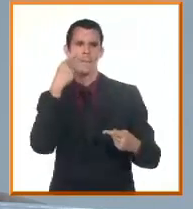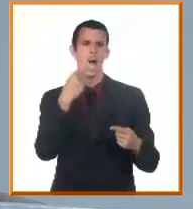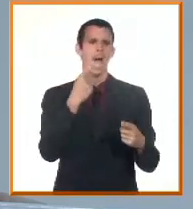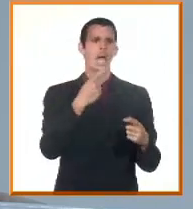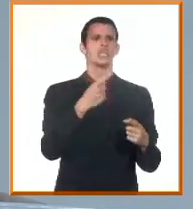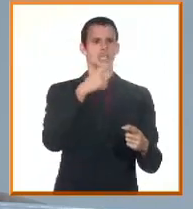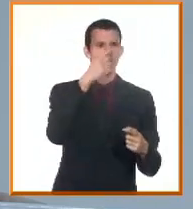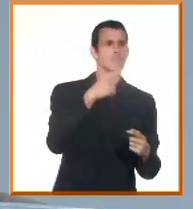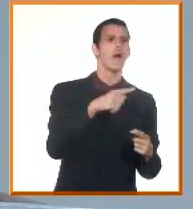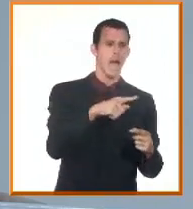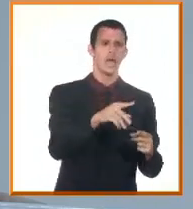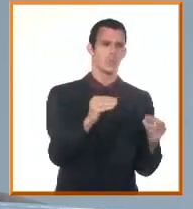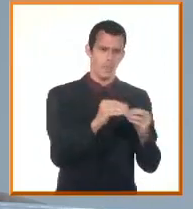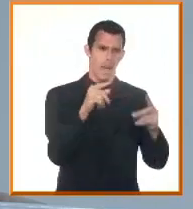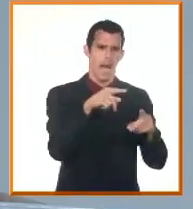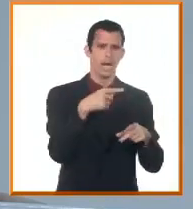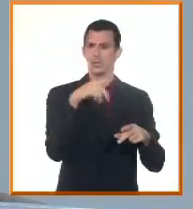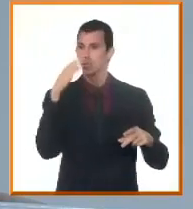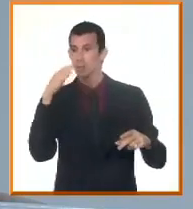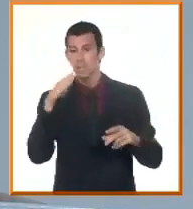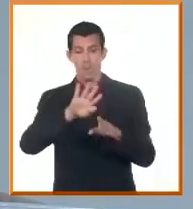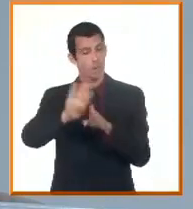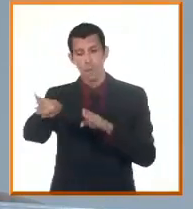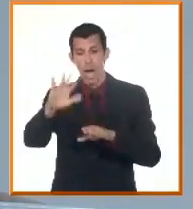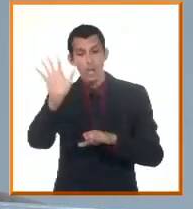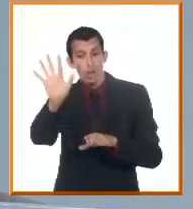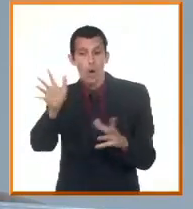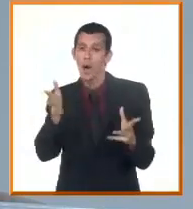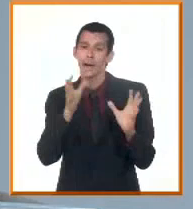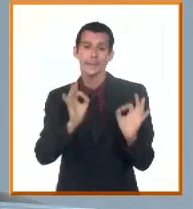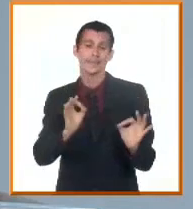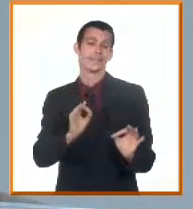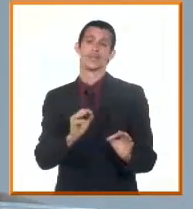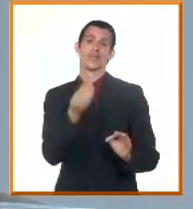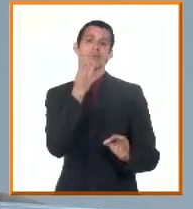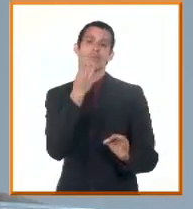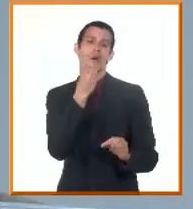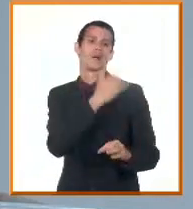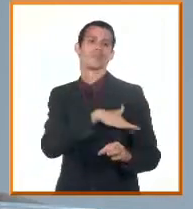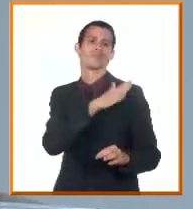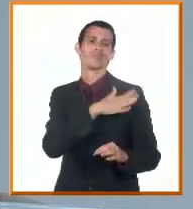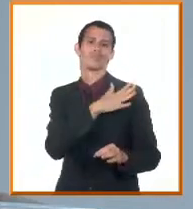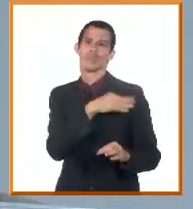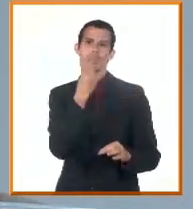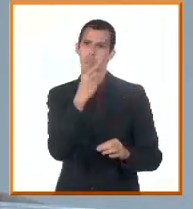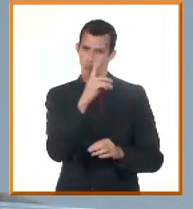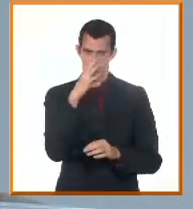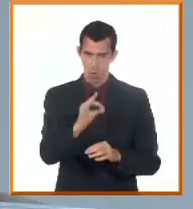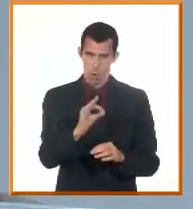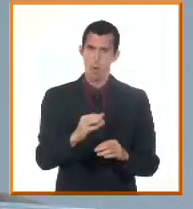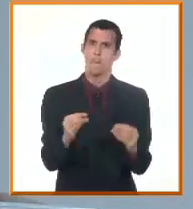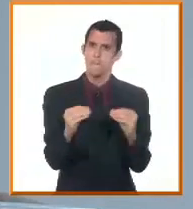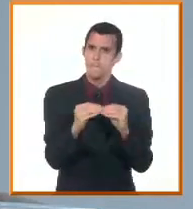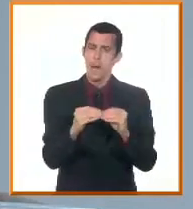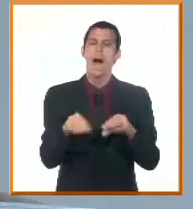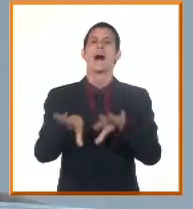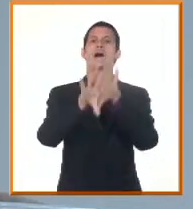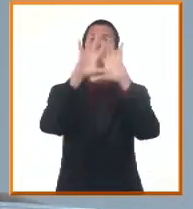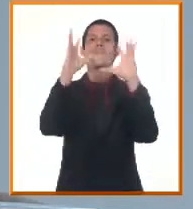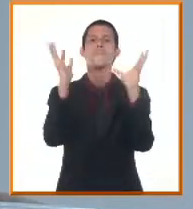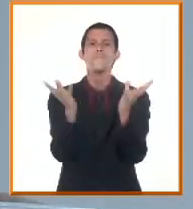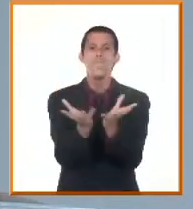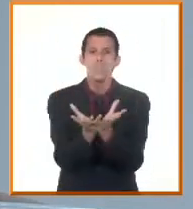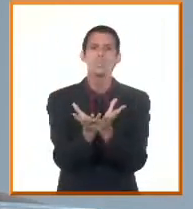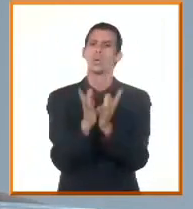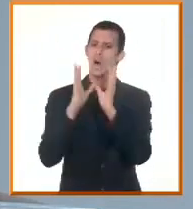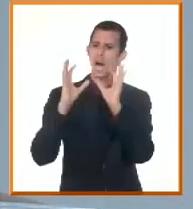algunos casos, pero que todavía no son suficientes, no son universales para todo el sistema empresarial estatal y todavía tenemos muchas